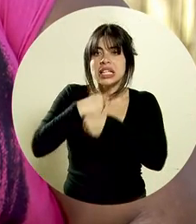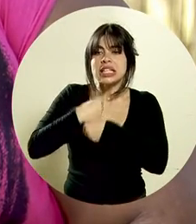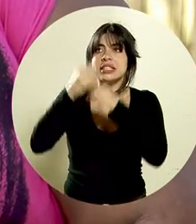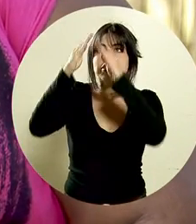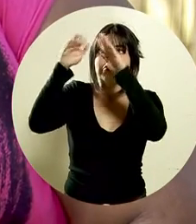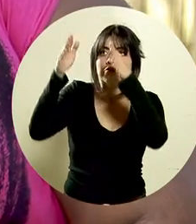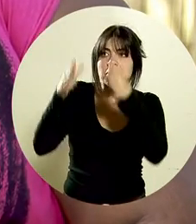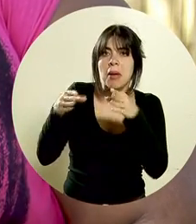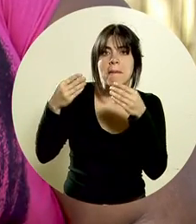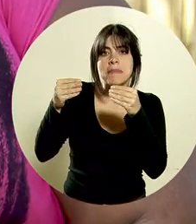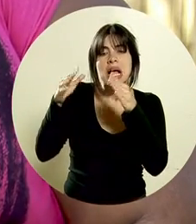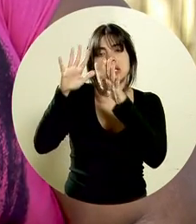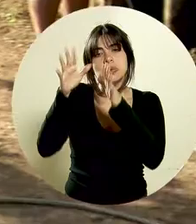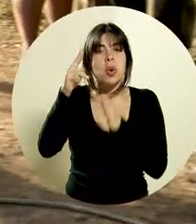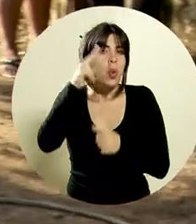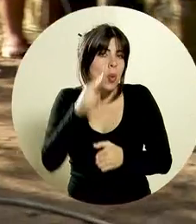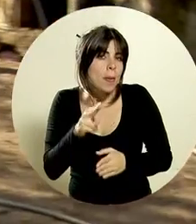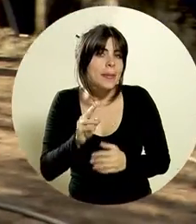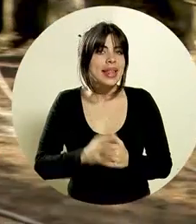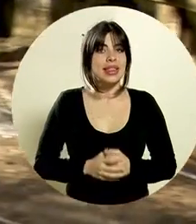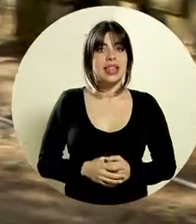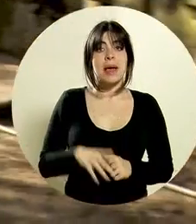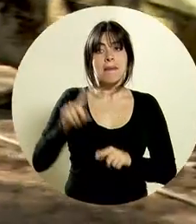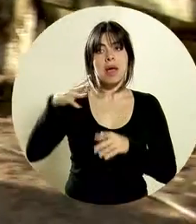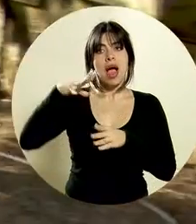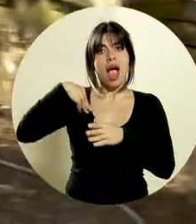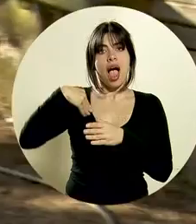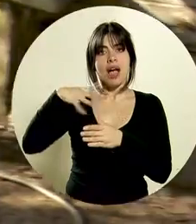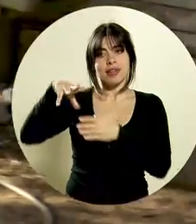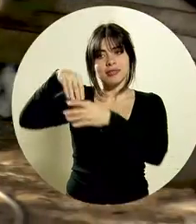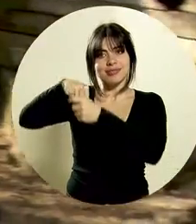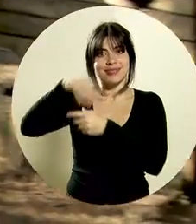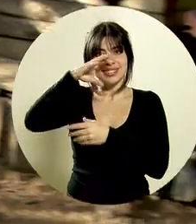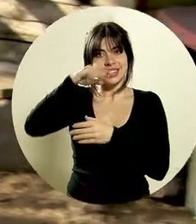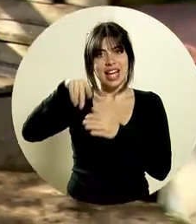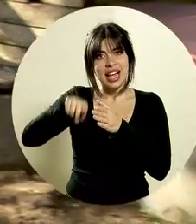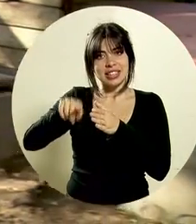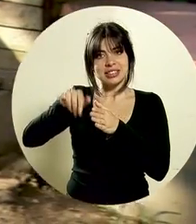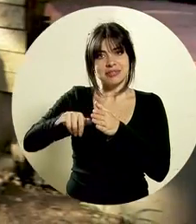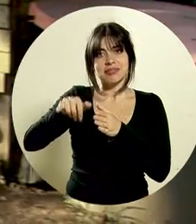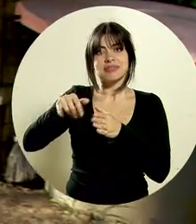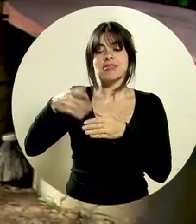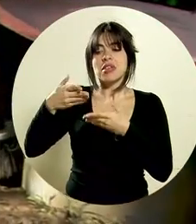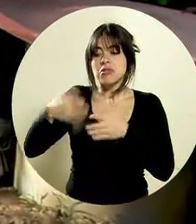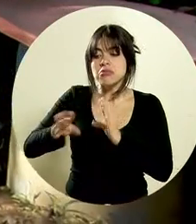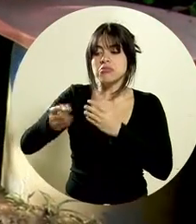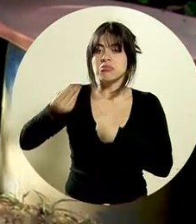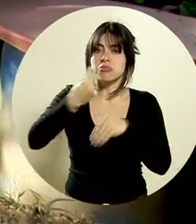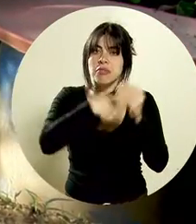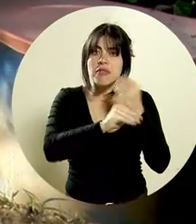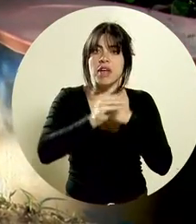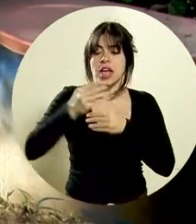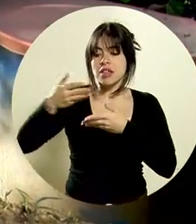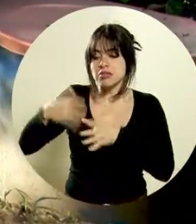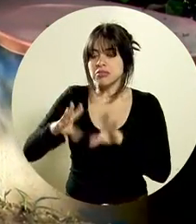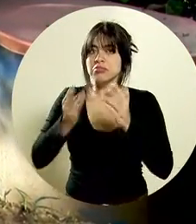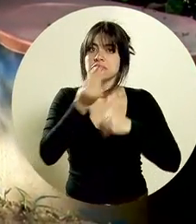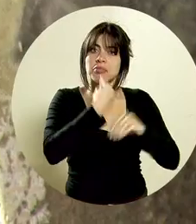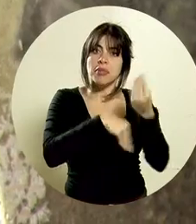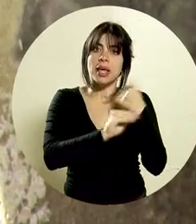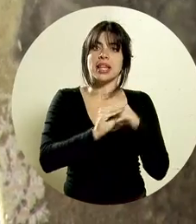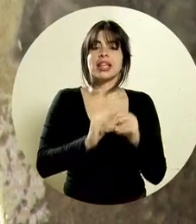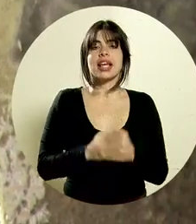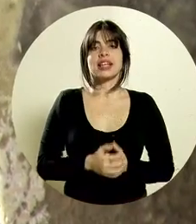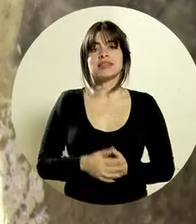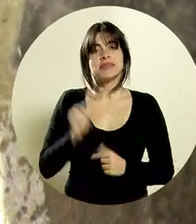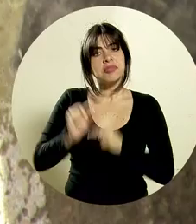Ranchita que tiene con plástico y todo humilde, verdad, y ahí las tengo Y le voy dando giro, le saco las crías,